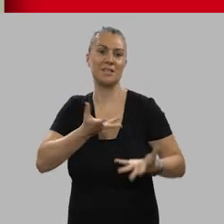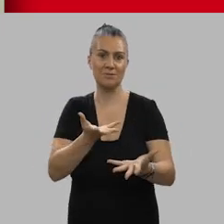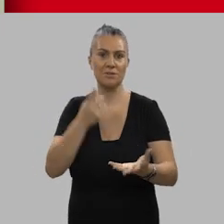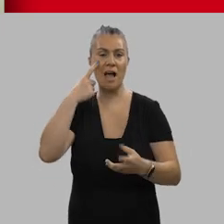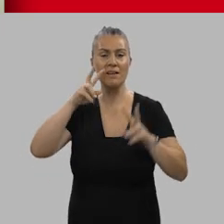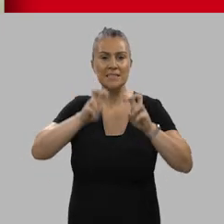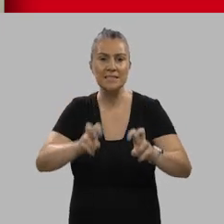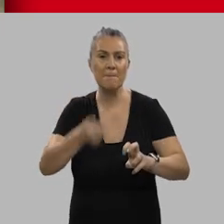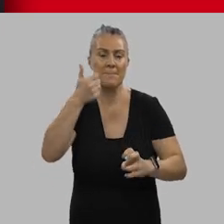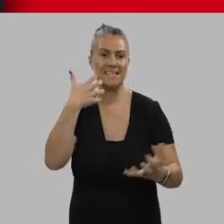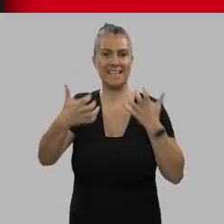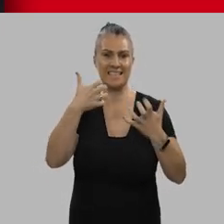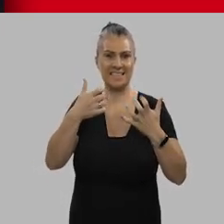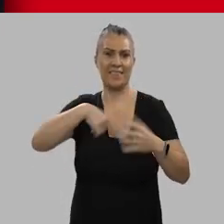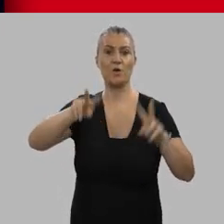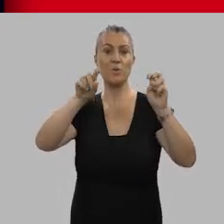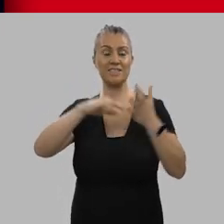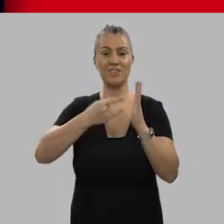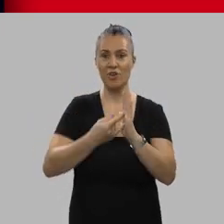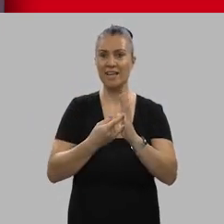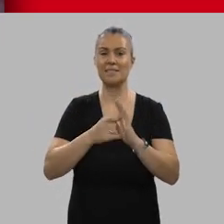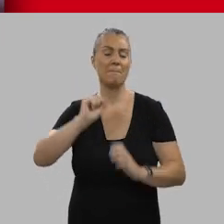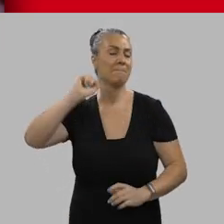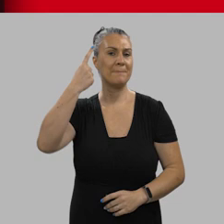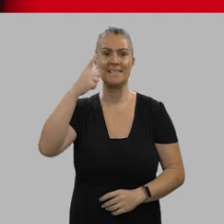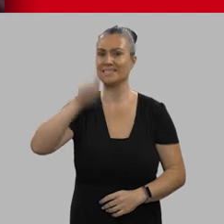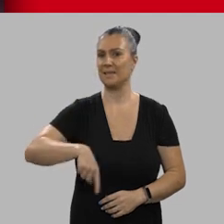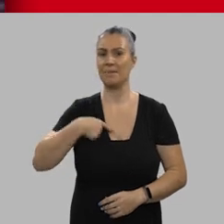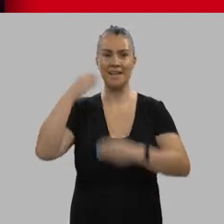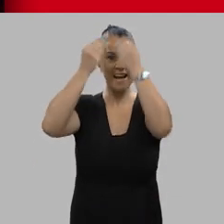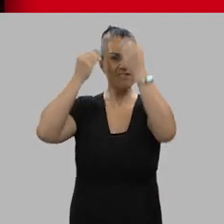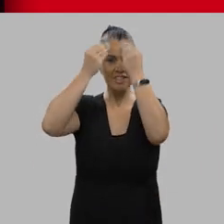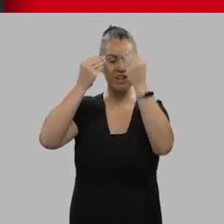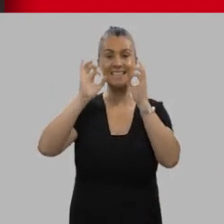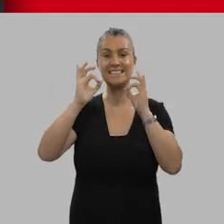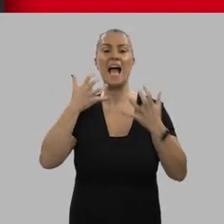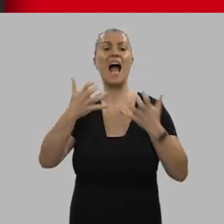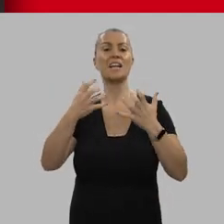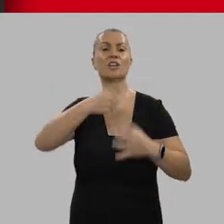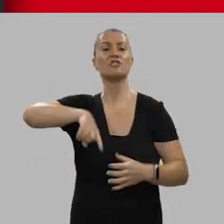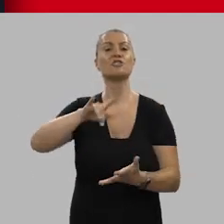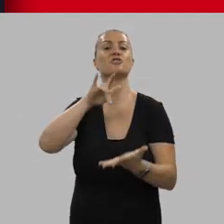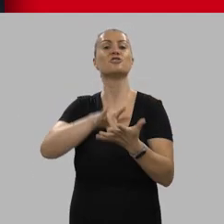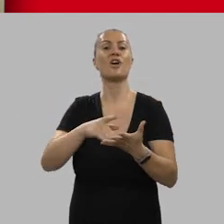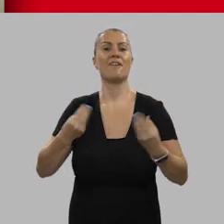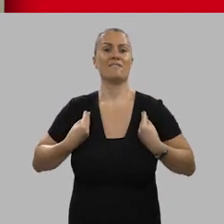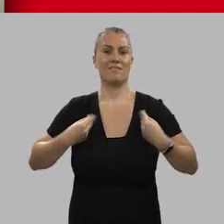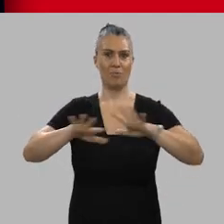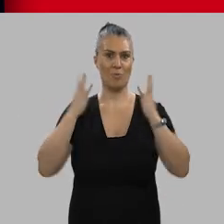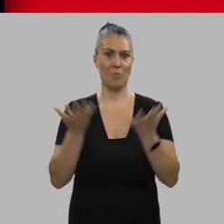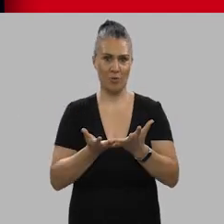indagar en las posibilidades artísticas de las nuevas tecnologías y sobre todo reflexionar a través del arte el mundo que nos ha tocado vivir.